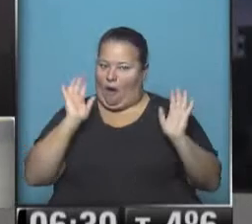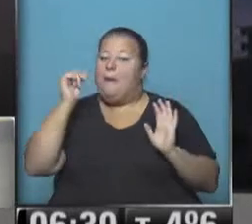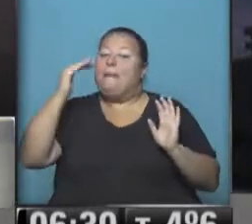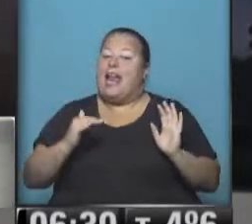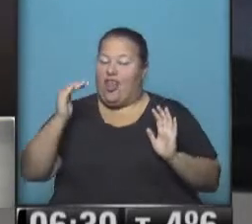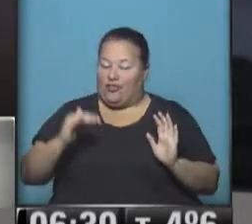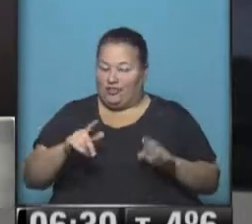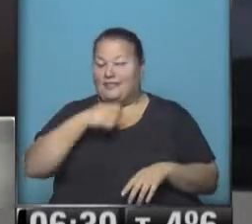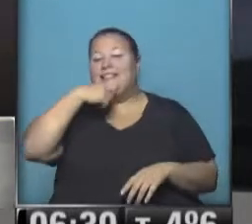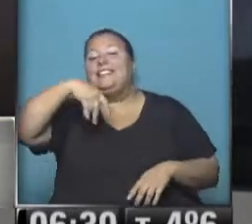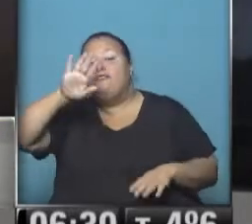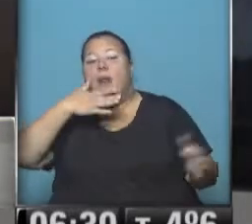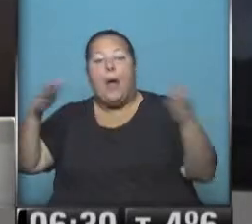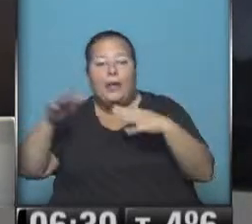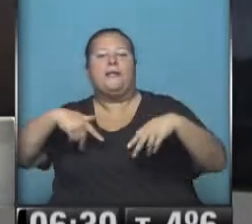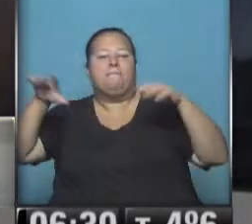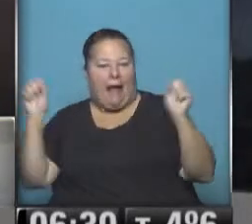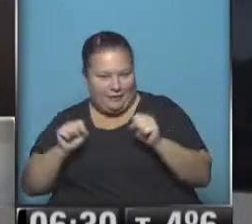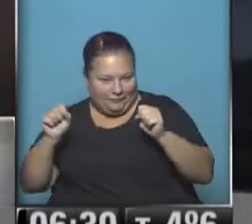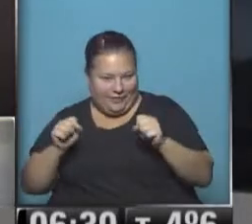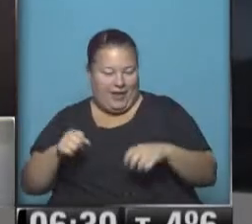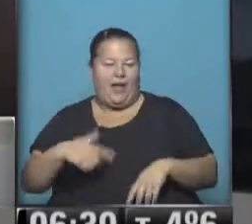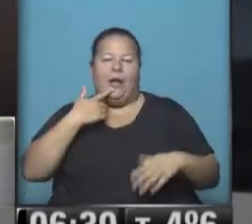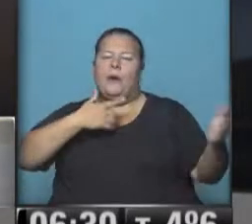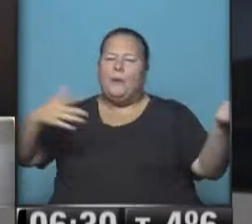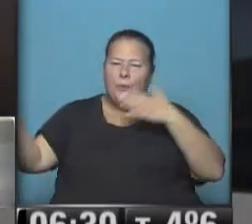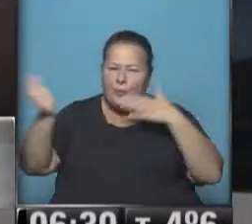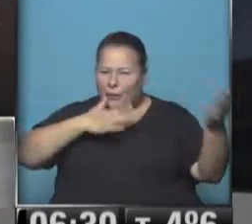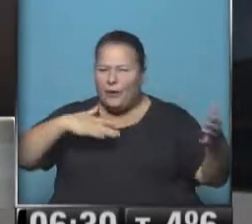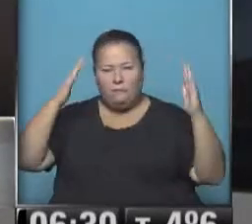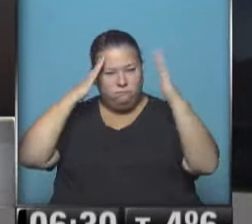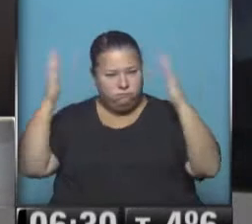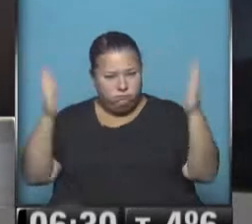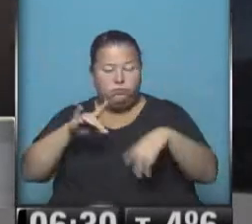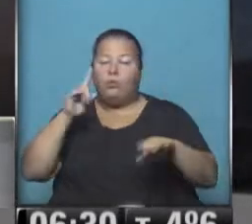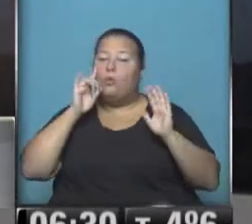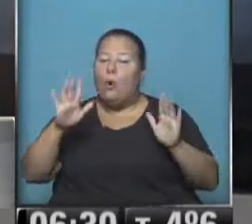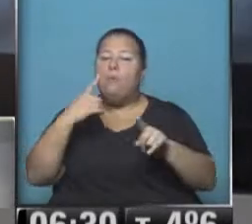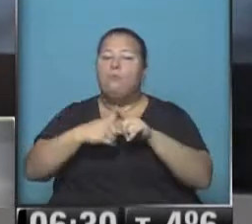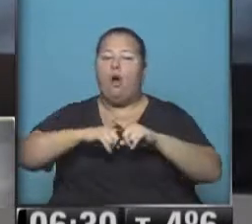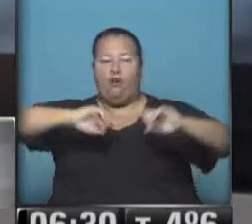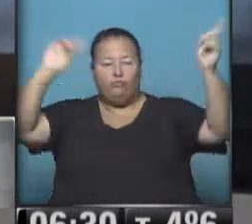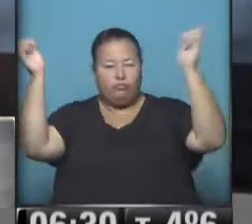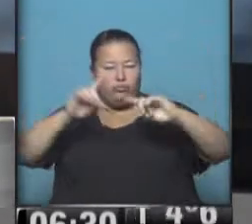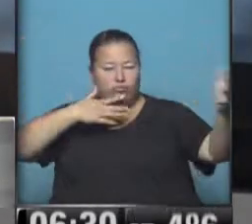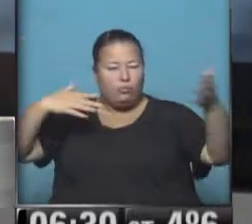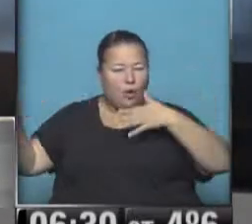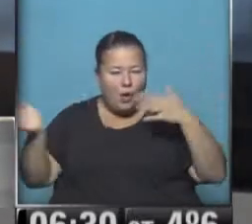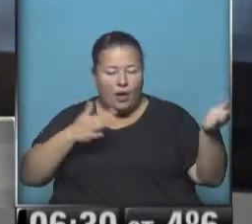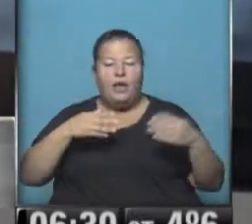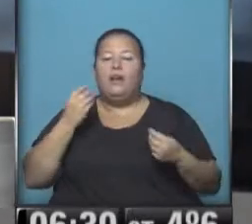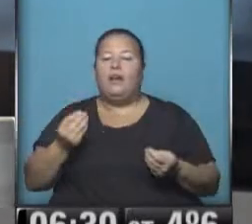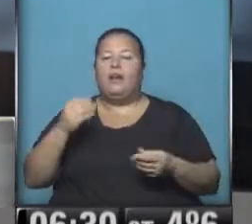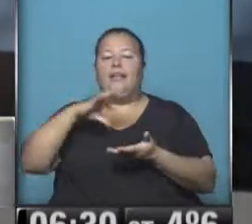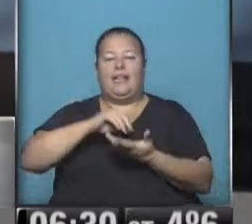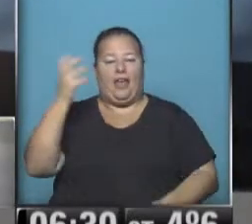menos que si hubiera viento. Donde hay ventarrón y verdaderamente alerta por temporal de viento es